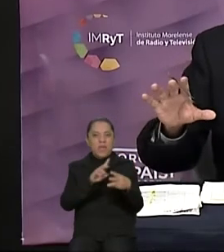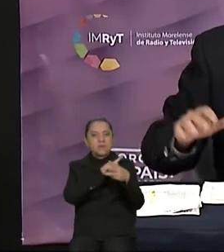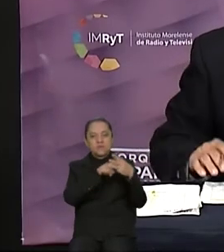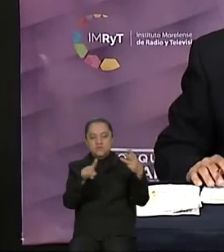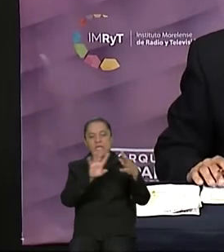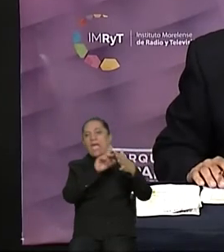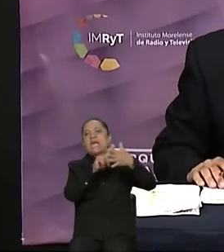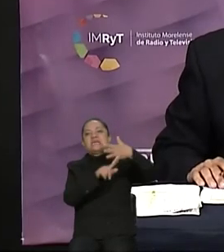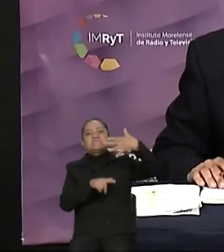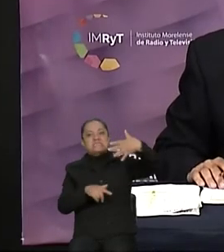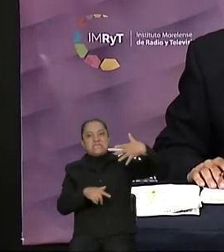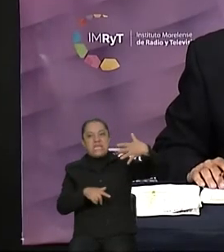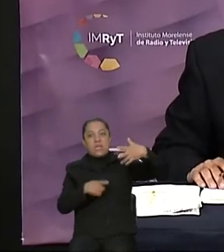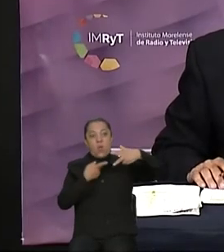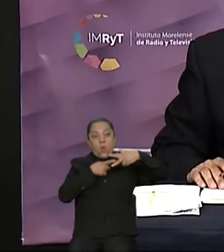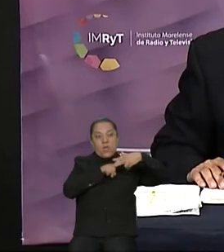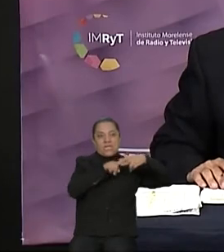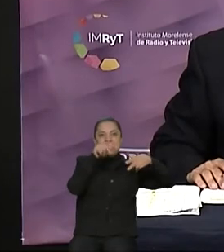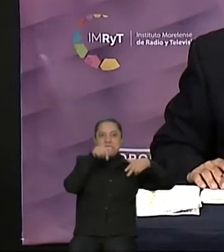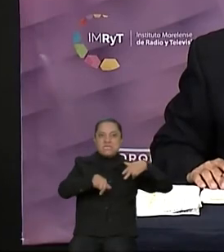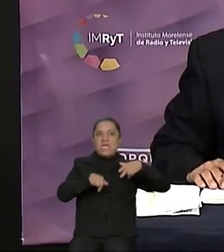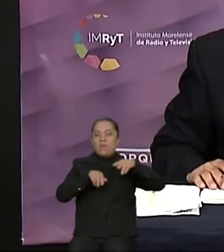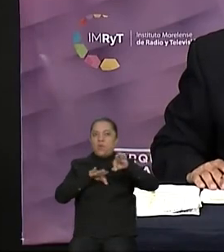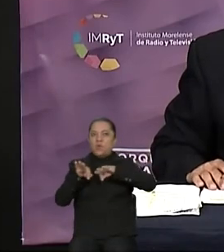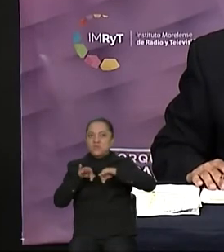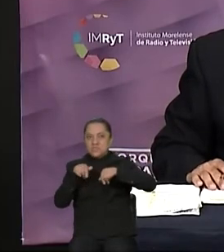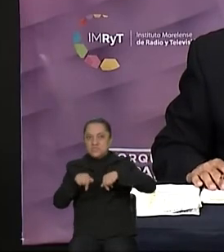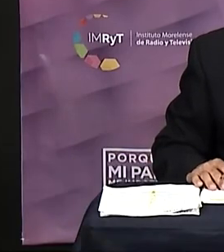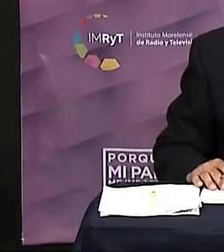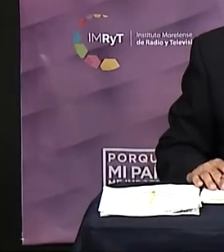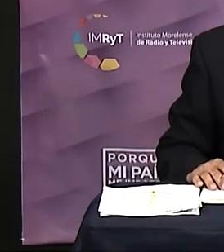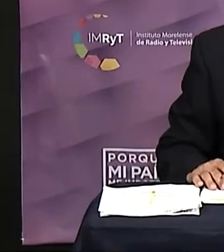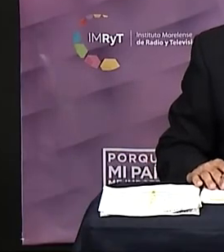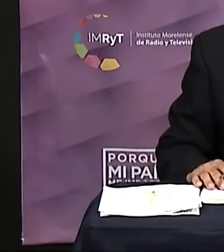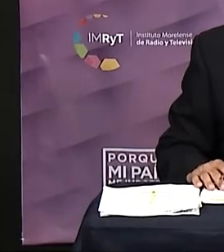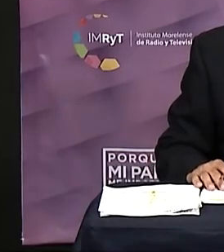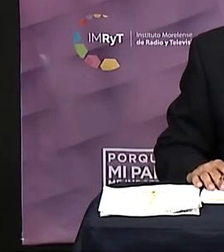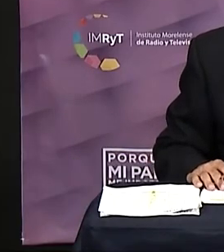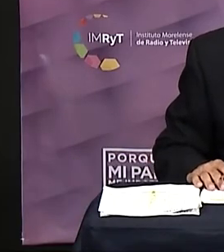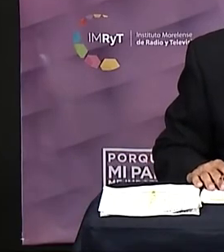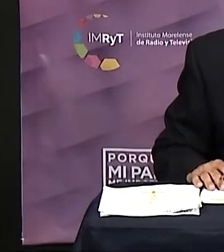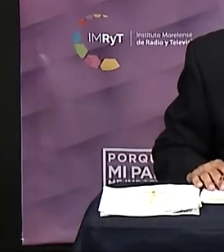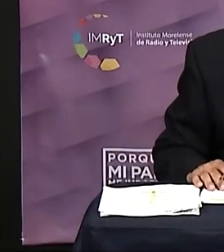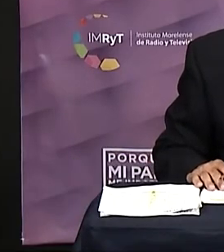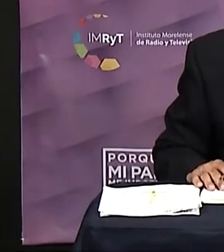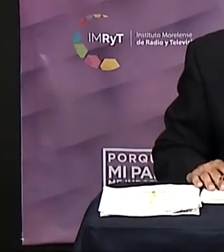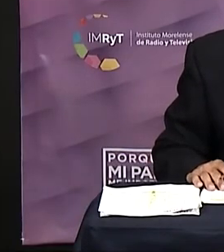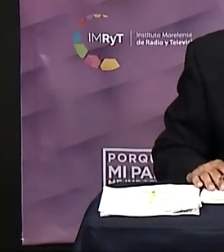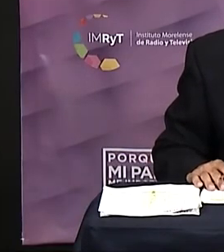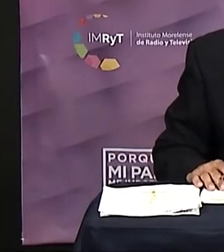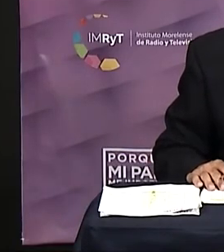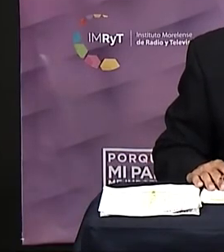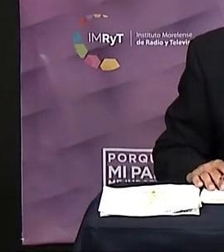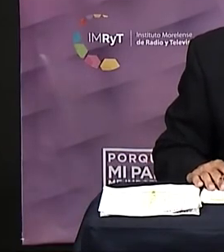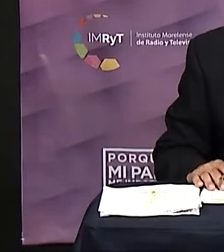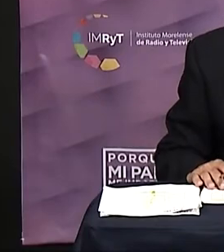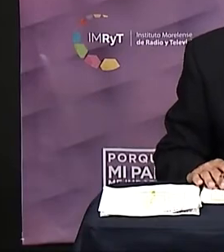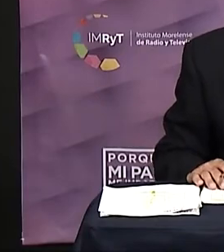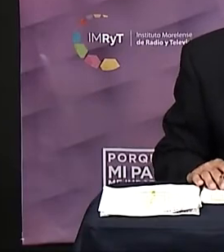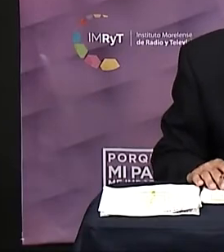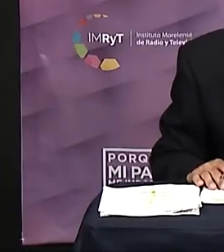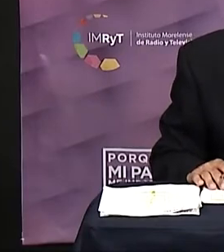desde que iniciamos este ejercicio, con las rondas de preguntas que fueron elaboradas, muy importante, por